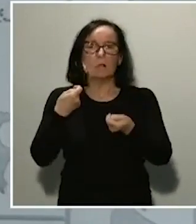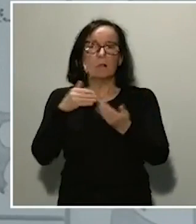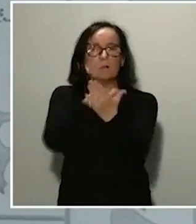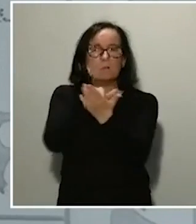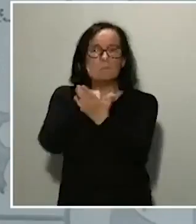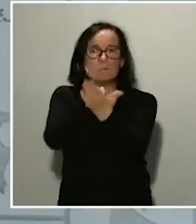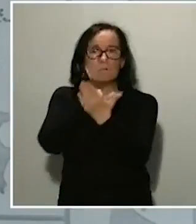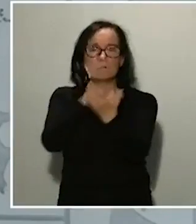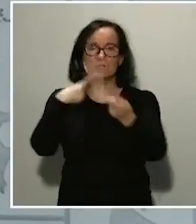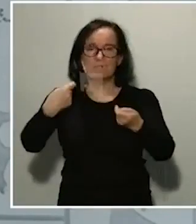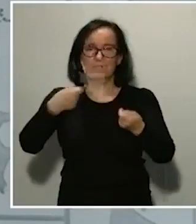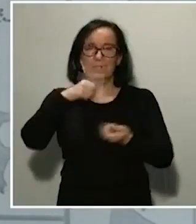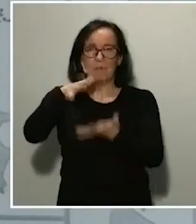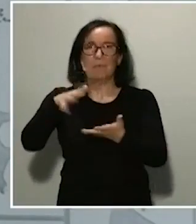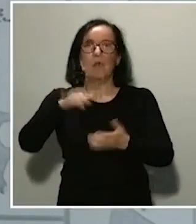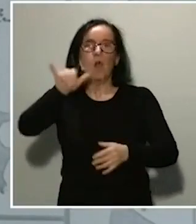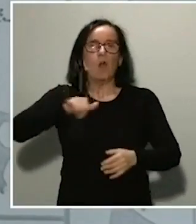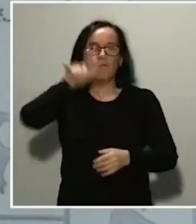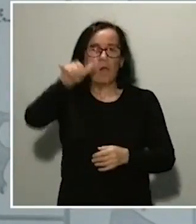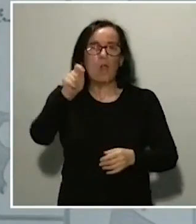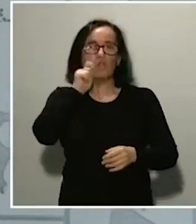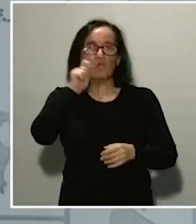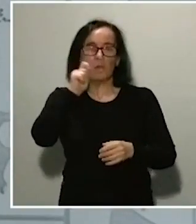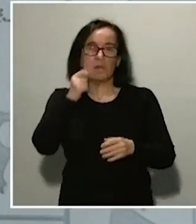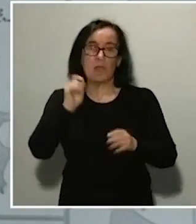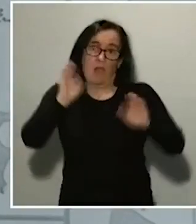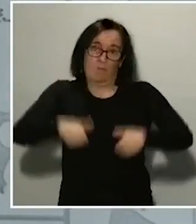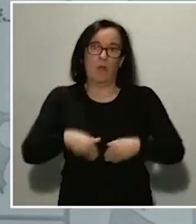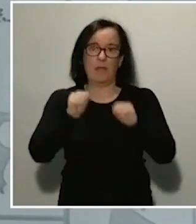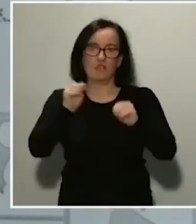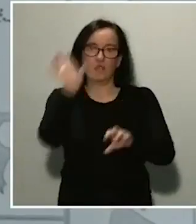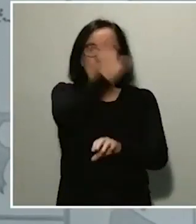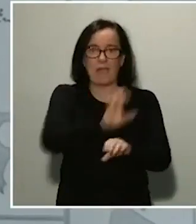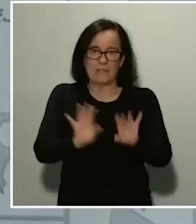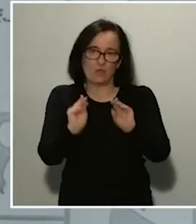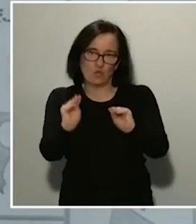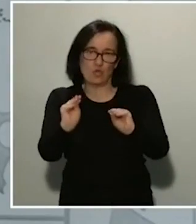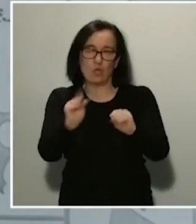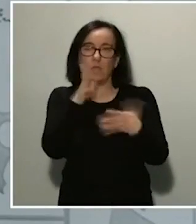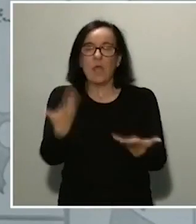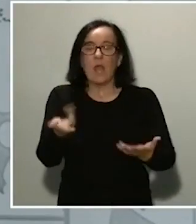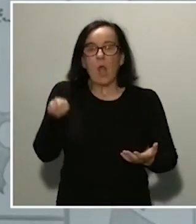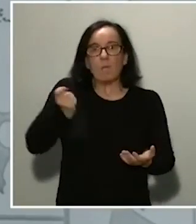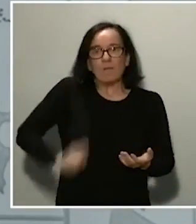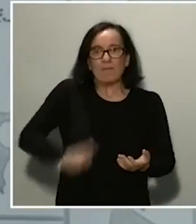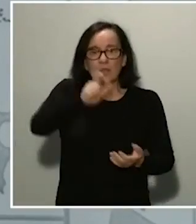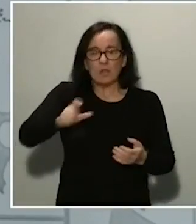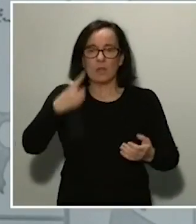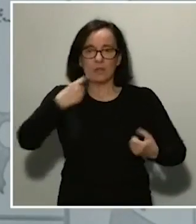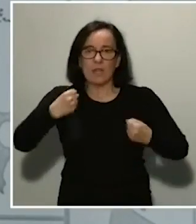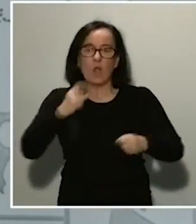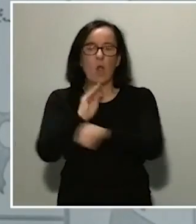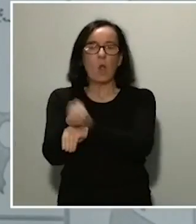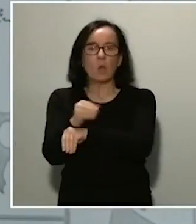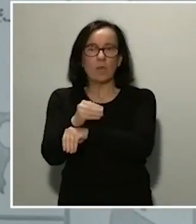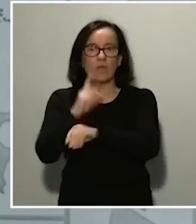al personal de vuelo, a los turistas que vuelvan a sus países de origen y a los profesionales sanitarios o de cuidado de mayores que se dirijan